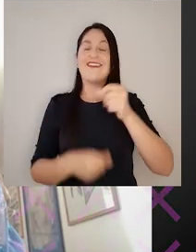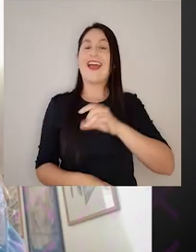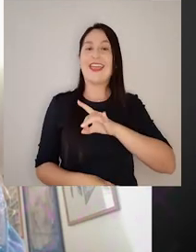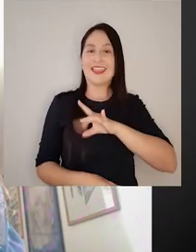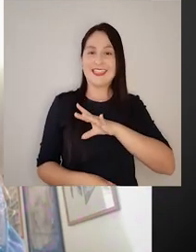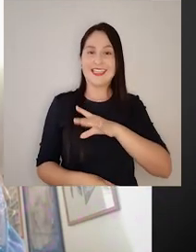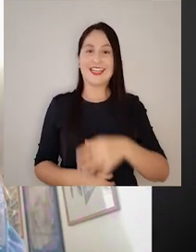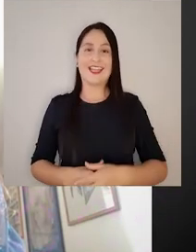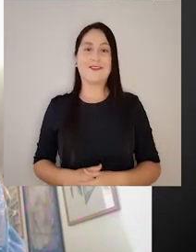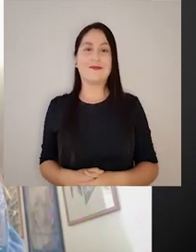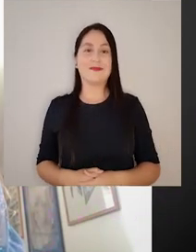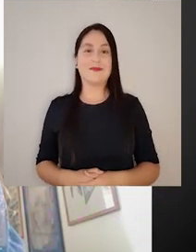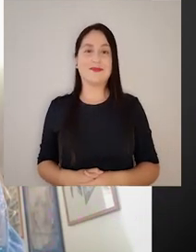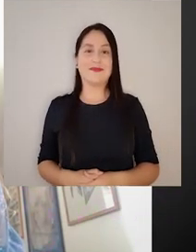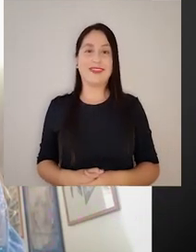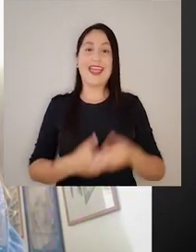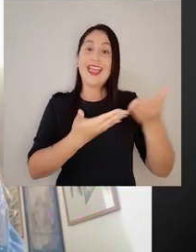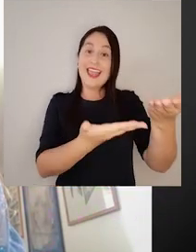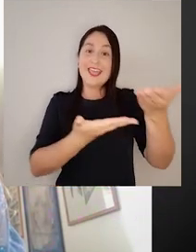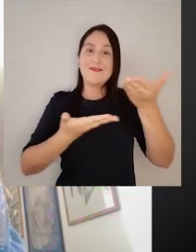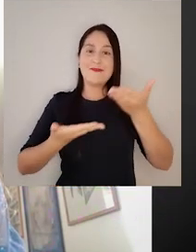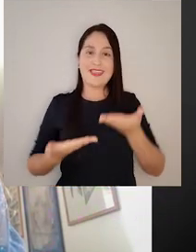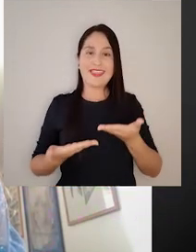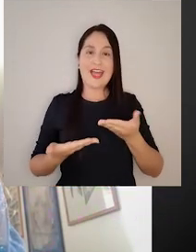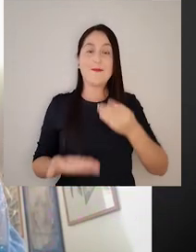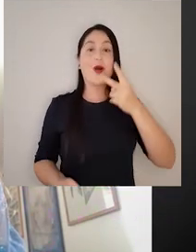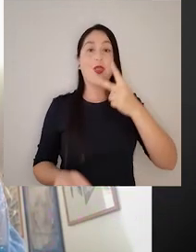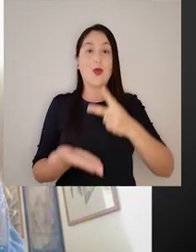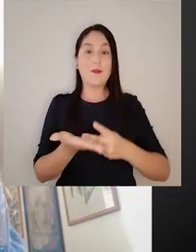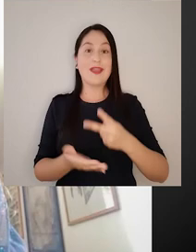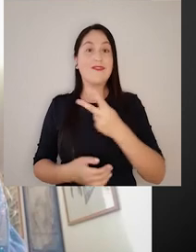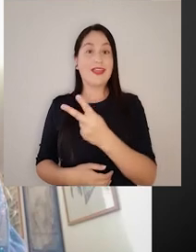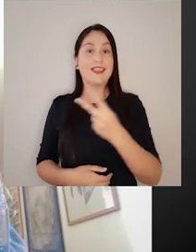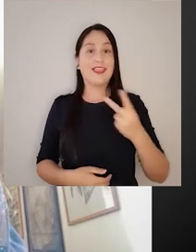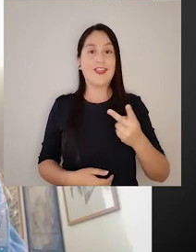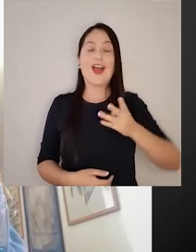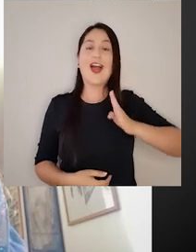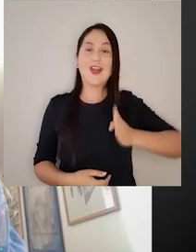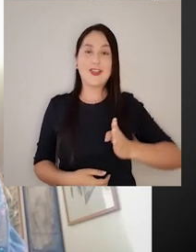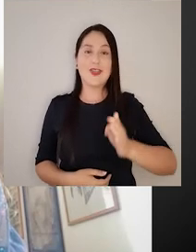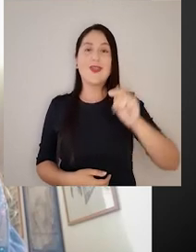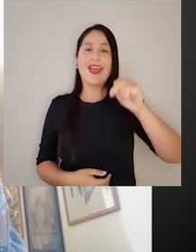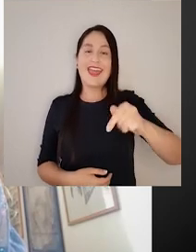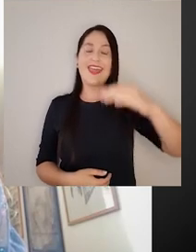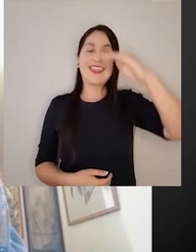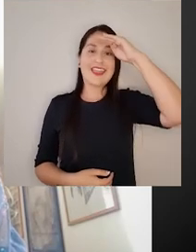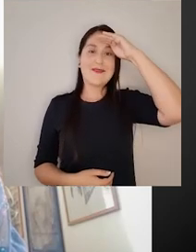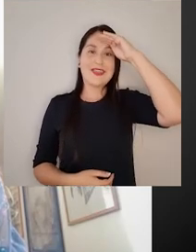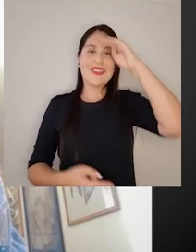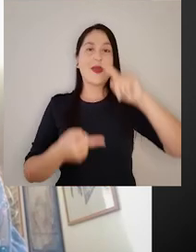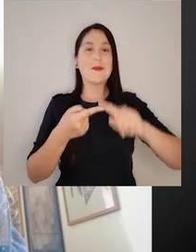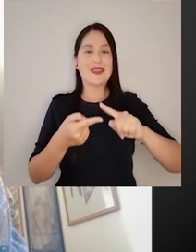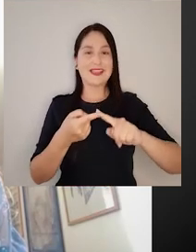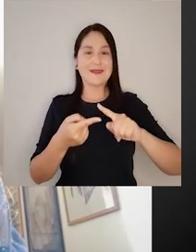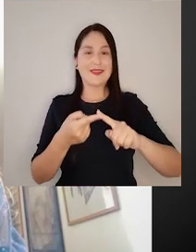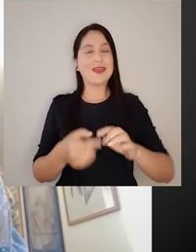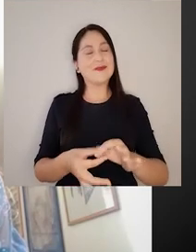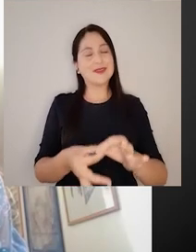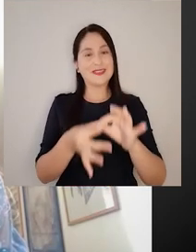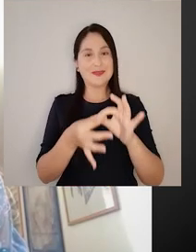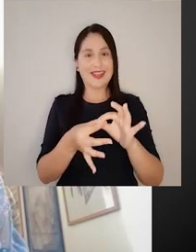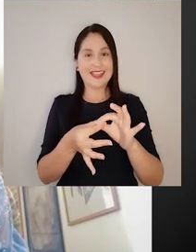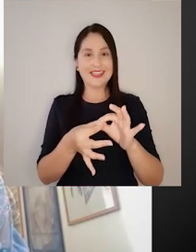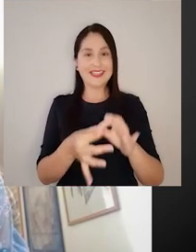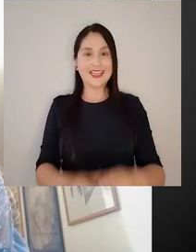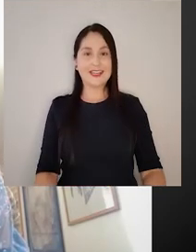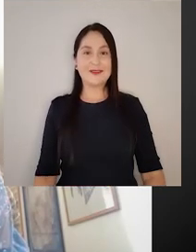en Chile. Los dejamos muy invitados para el 2022 a continuar en esta experiencia participativa. Muchísimas